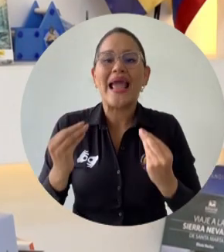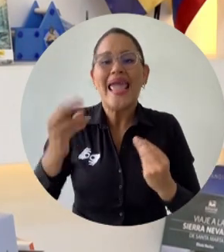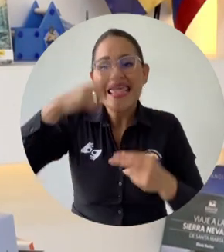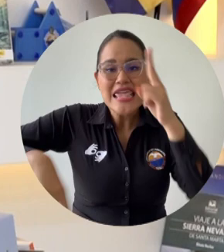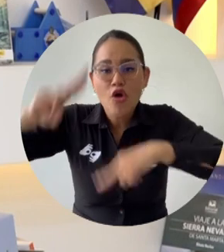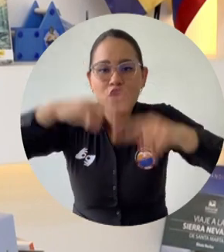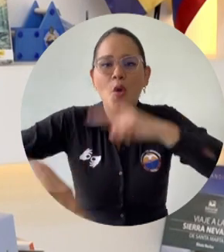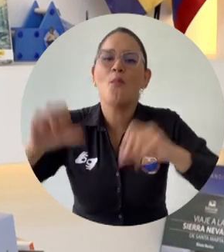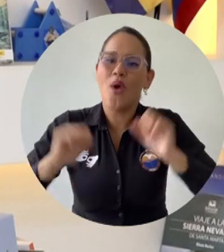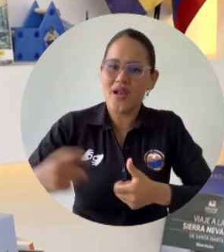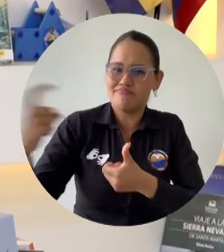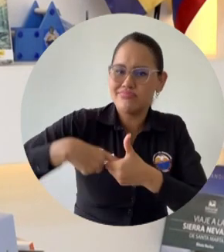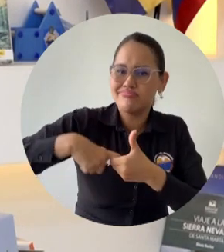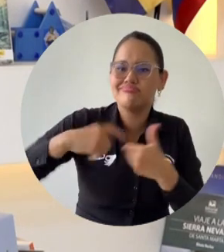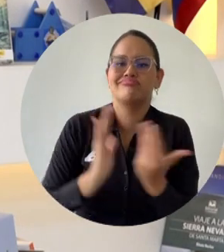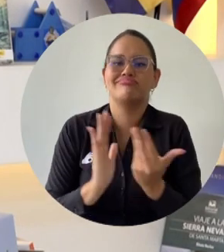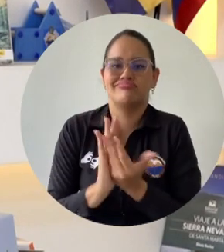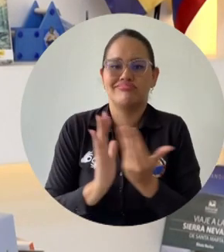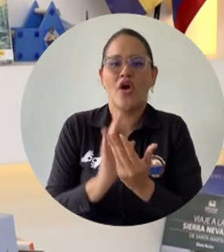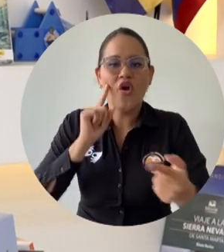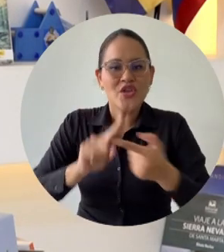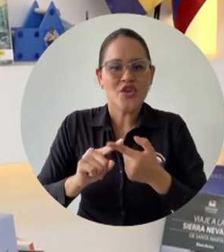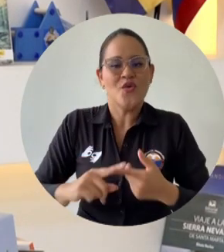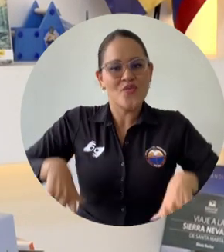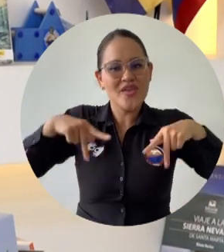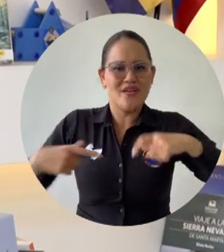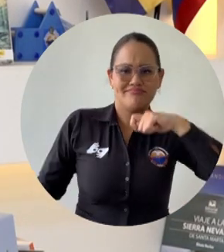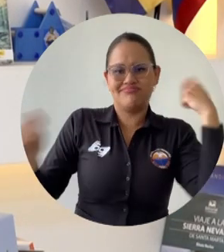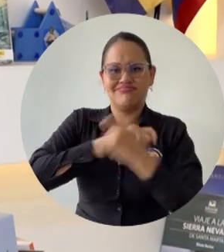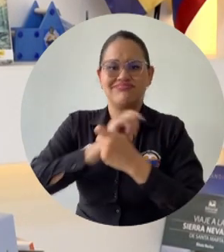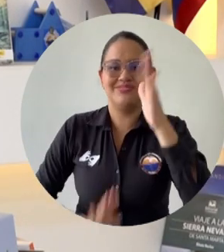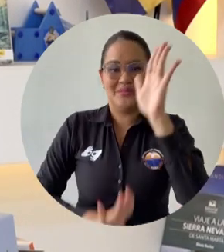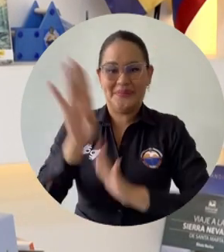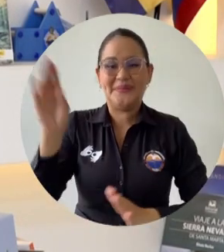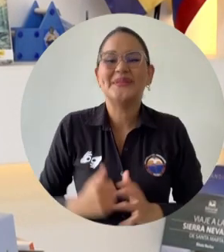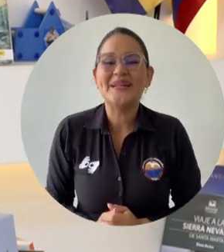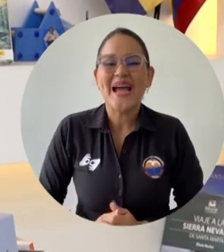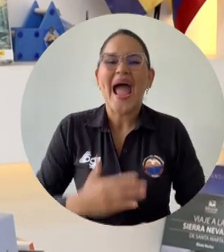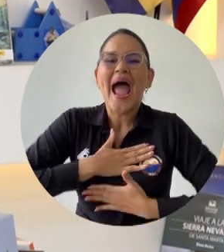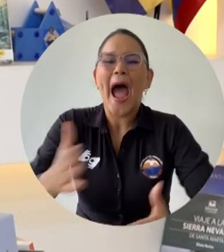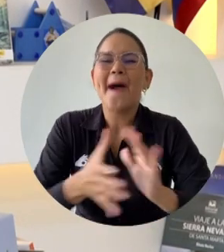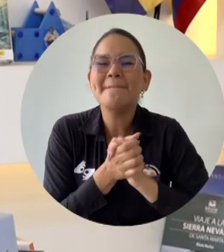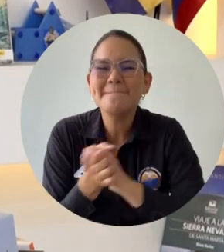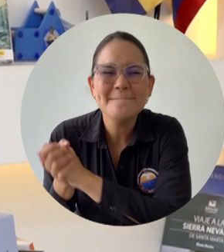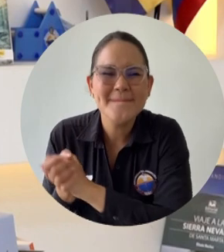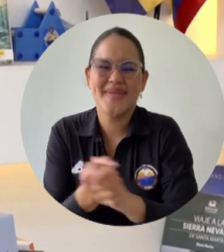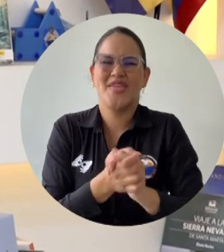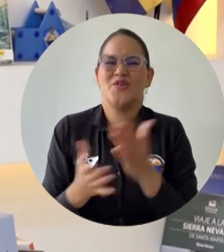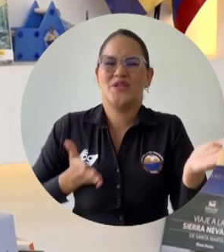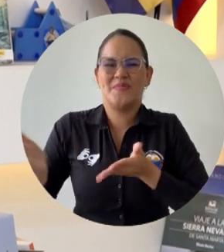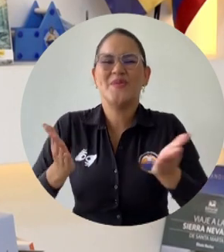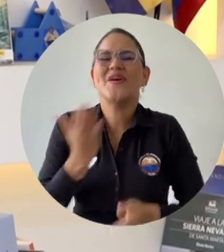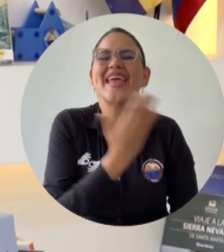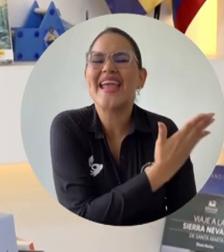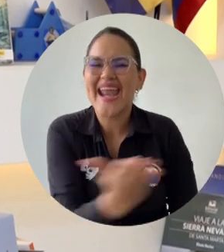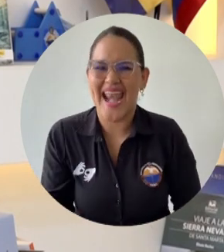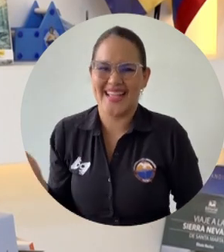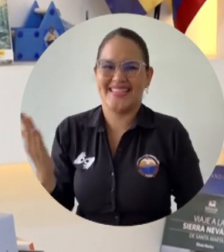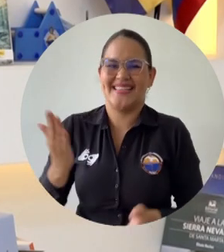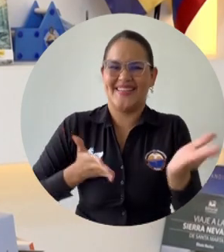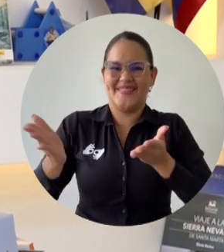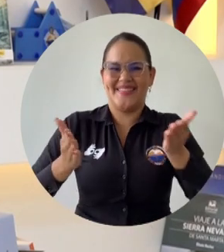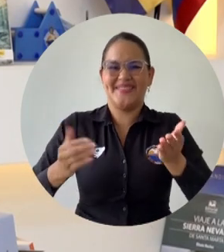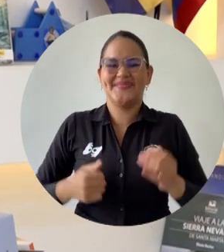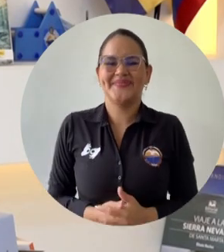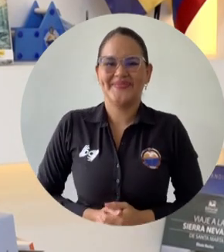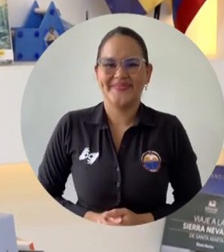sus hijos y los hijos de sus hijos tengan la posibilidad que hemos tenido muchos de nosotros de transformar nuestra vida gracias a la universidad. Queridos amigos,